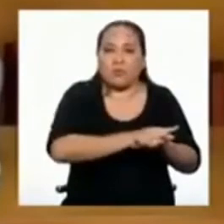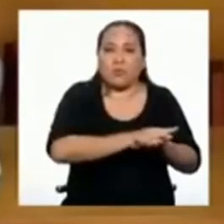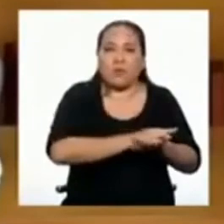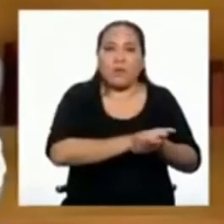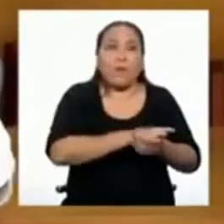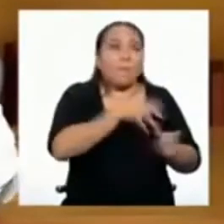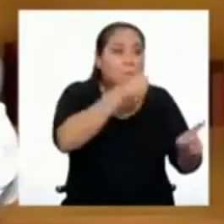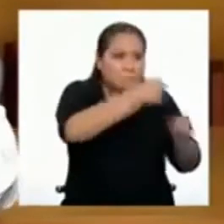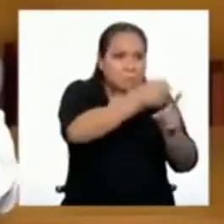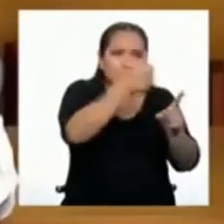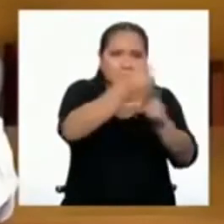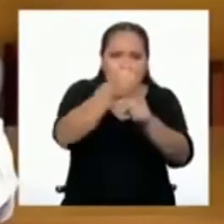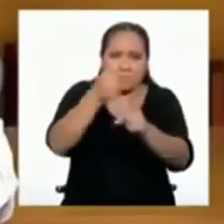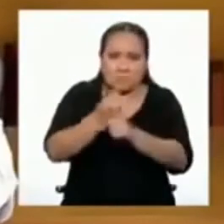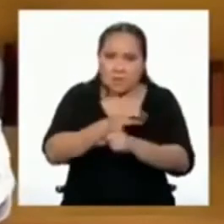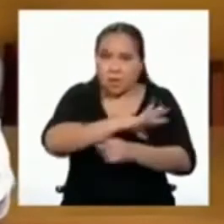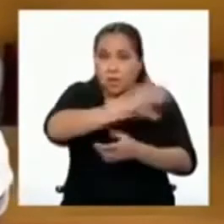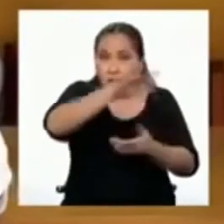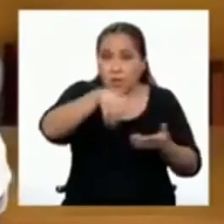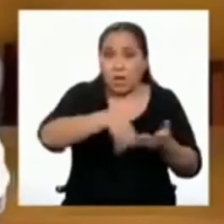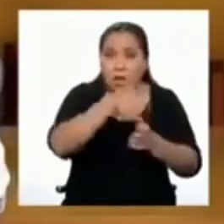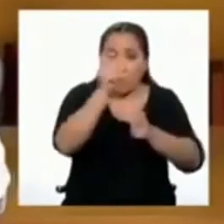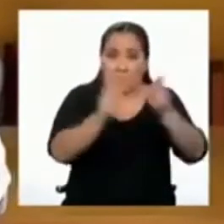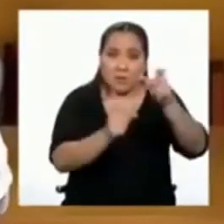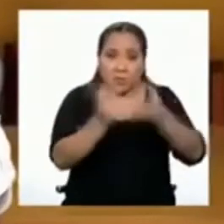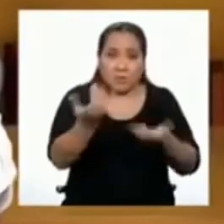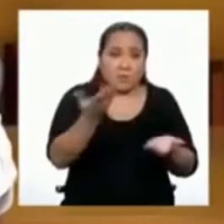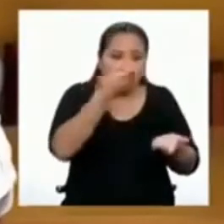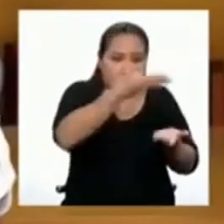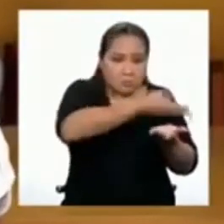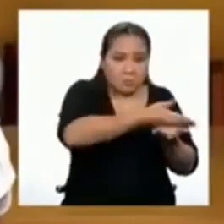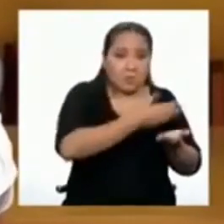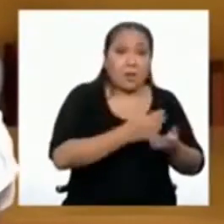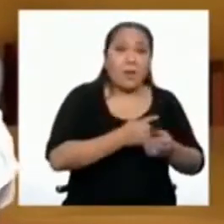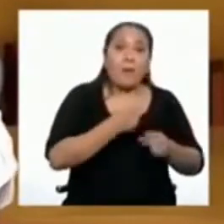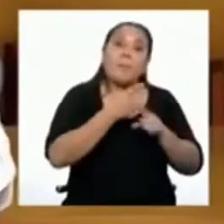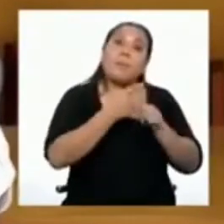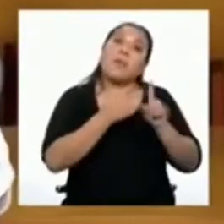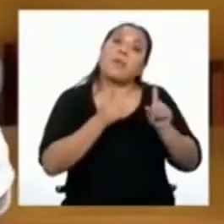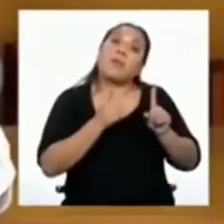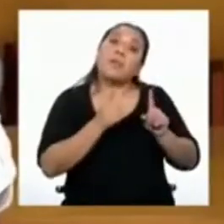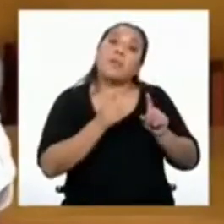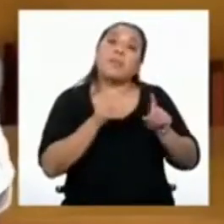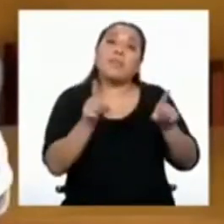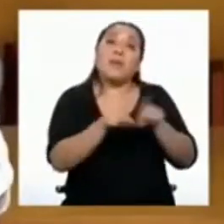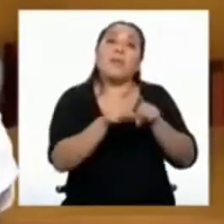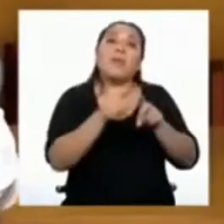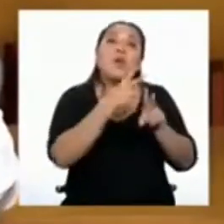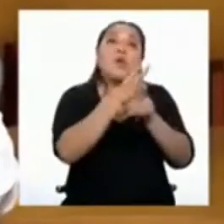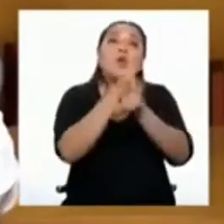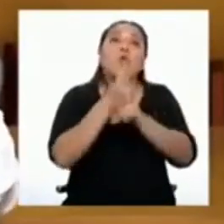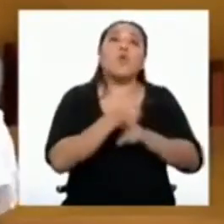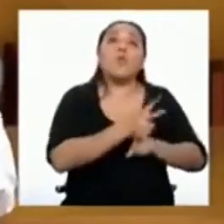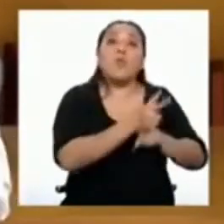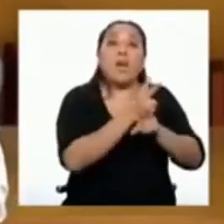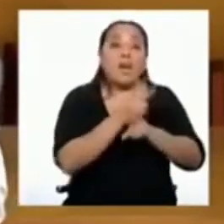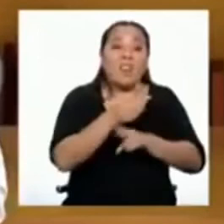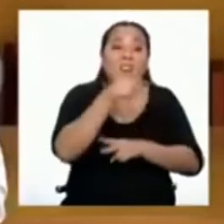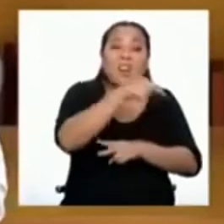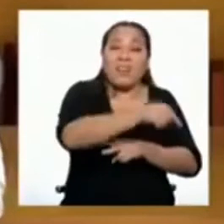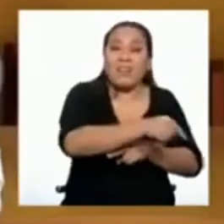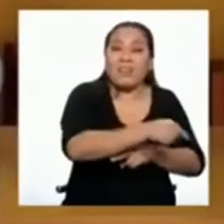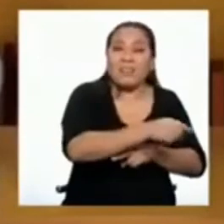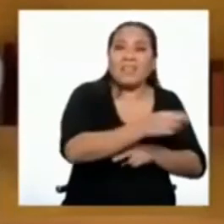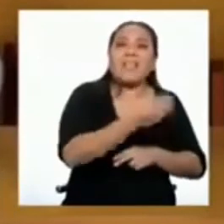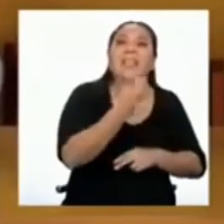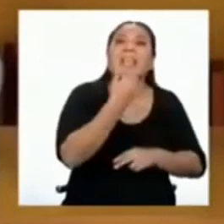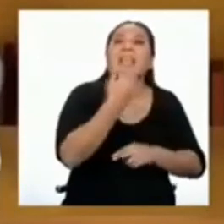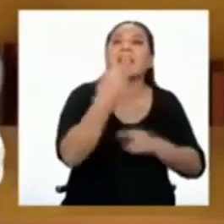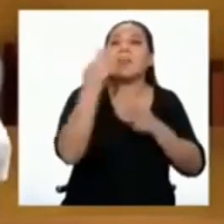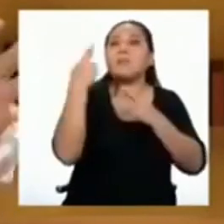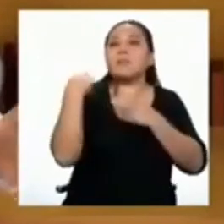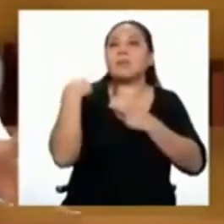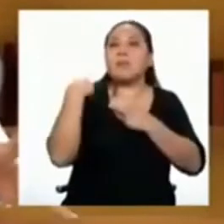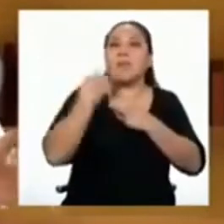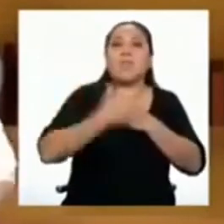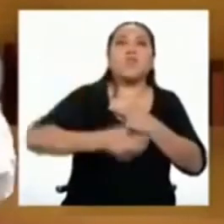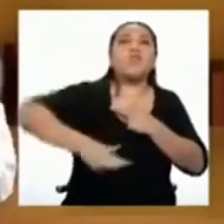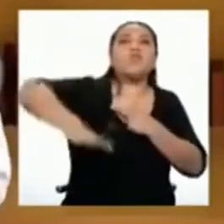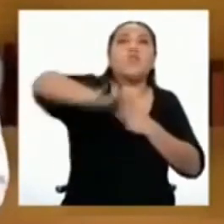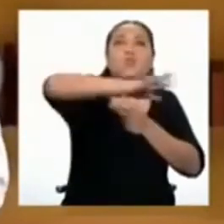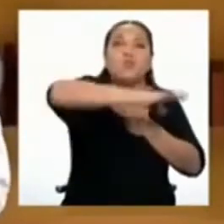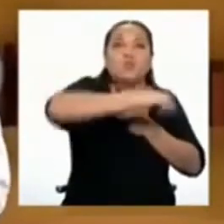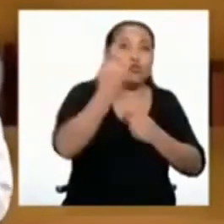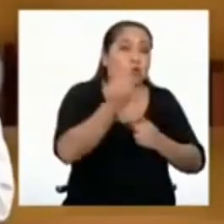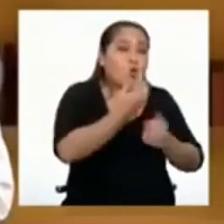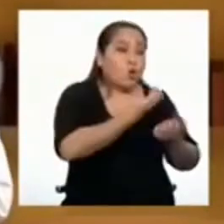pertenece a todos y a todas. Por ello, cuidarlo es una labor de las y los ciudadanos, no solo del